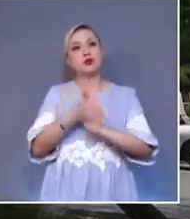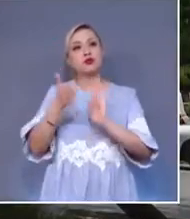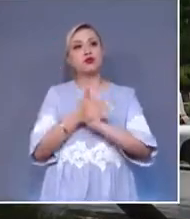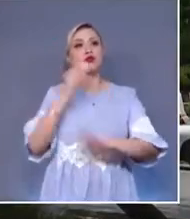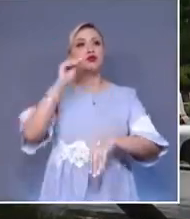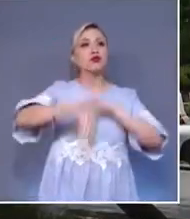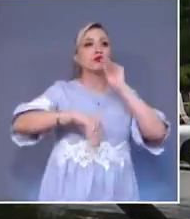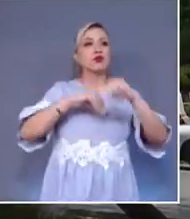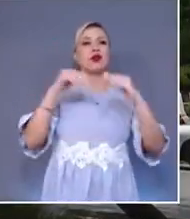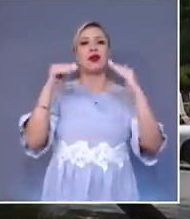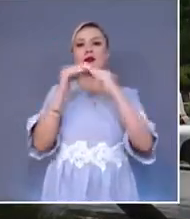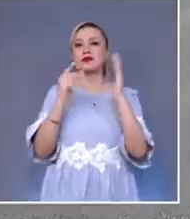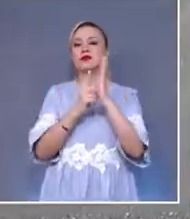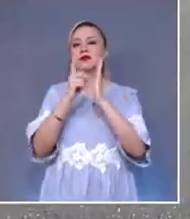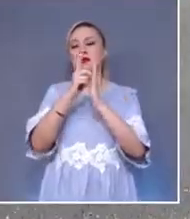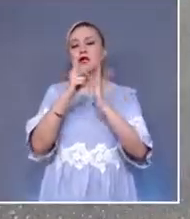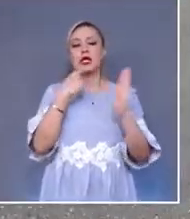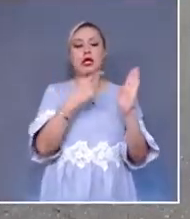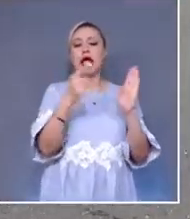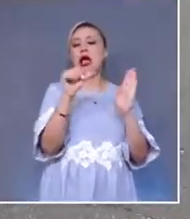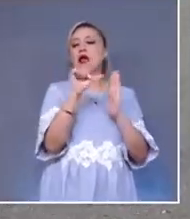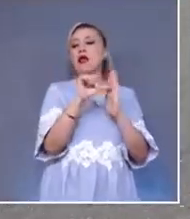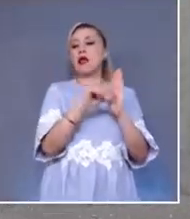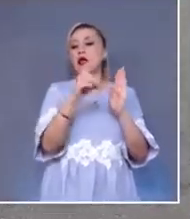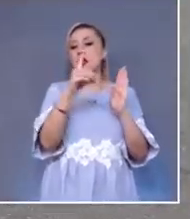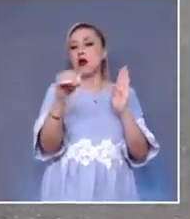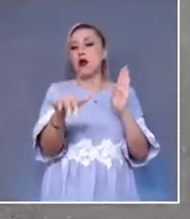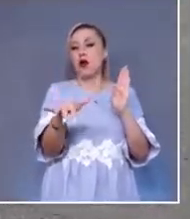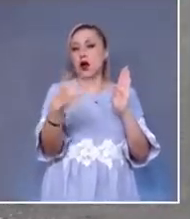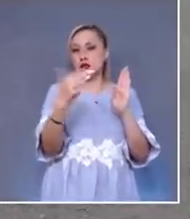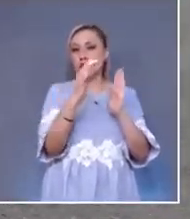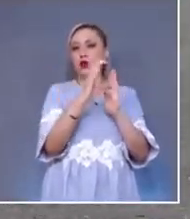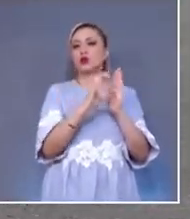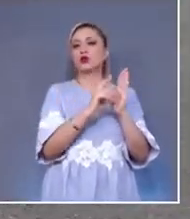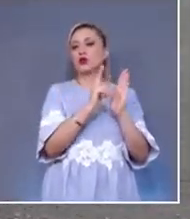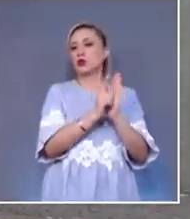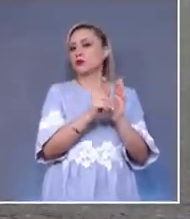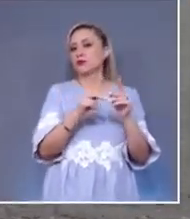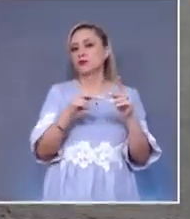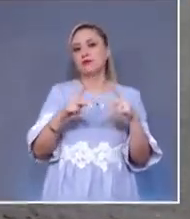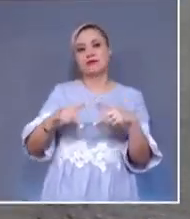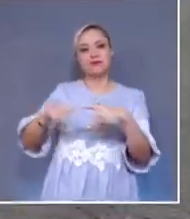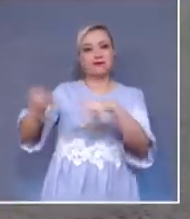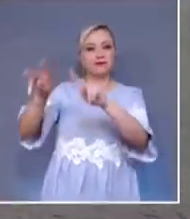115 constitucional. Poder Informativo, José de Jesús Cruz y Baja.